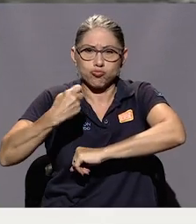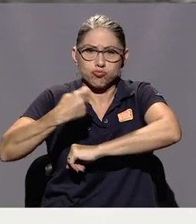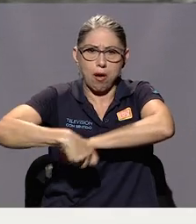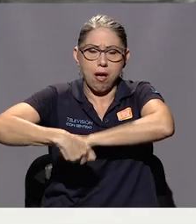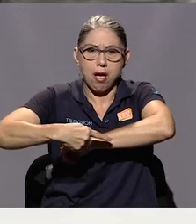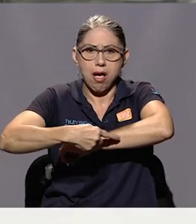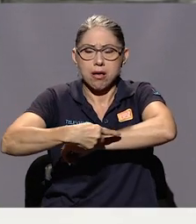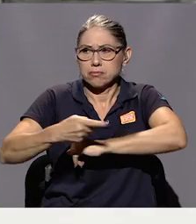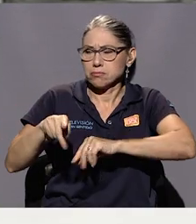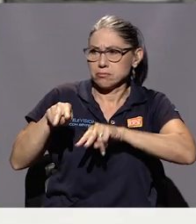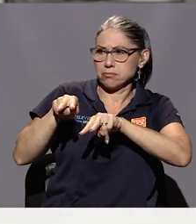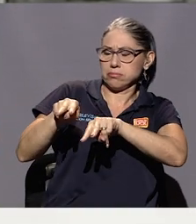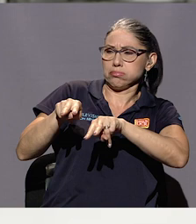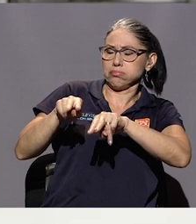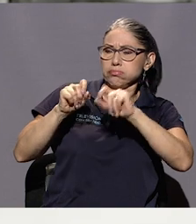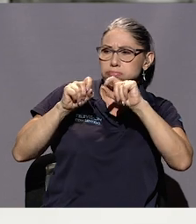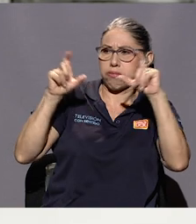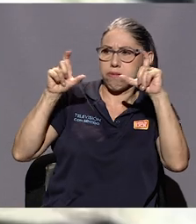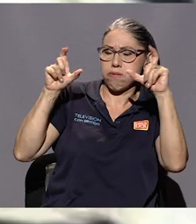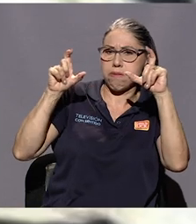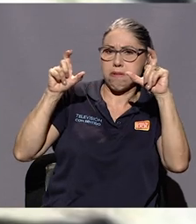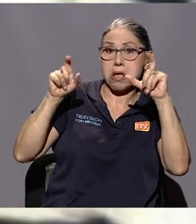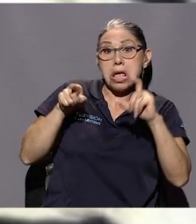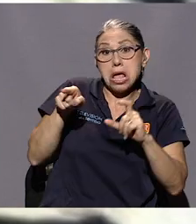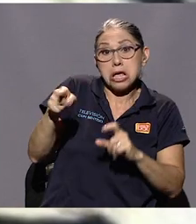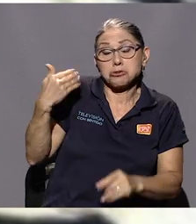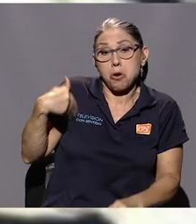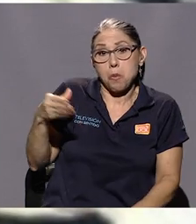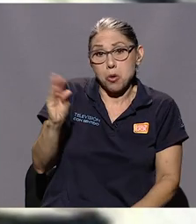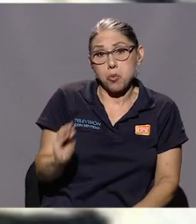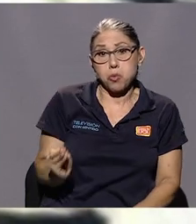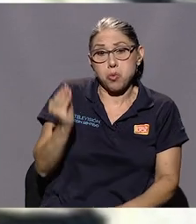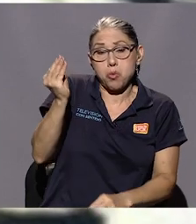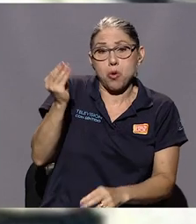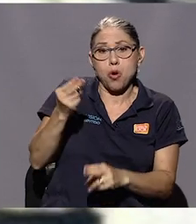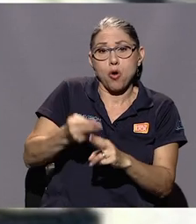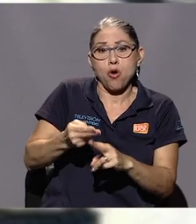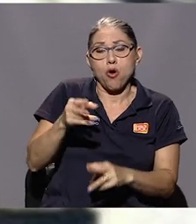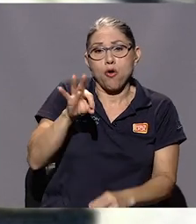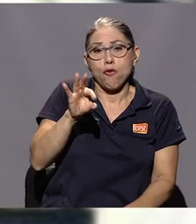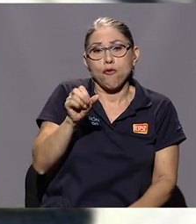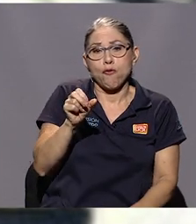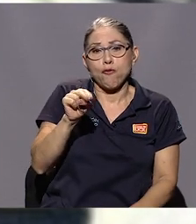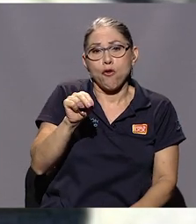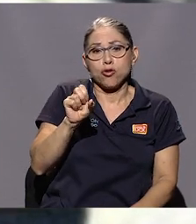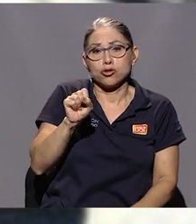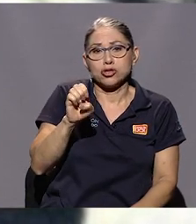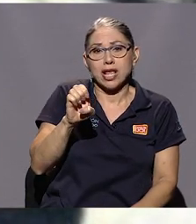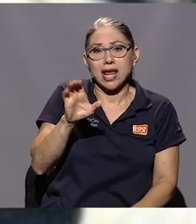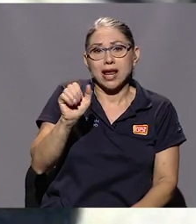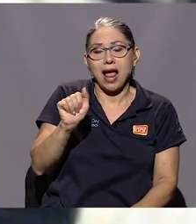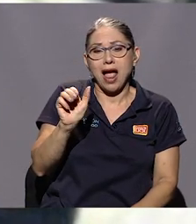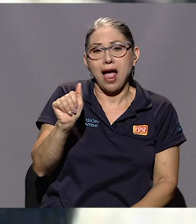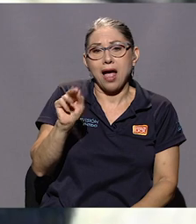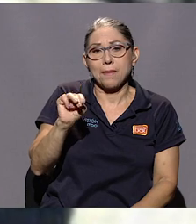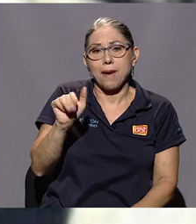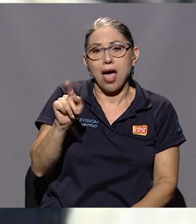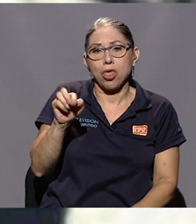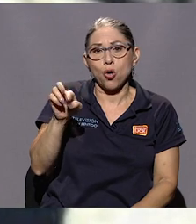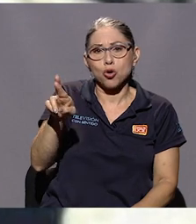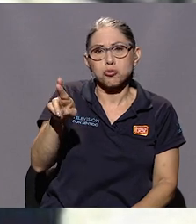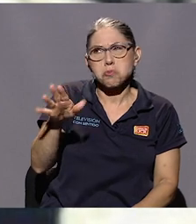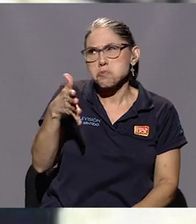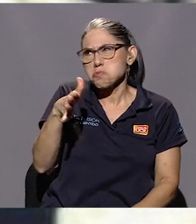total cuando ese hombre, que debe haber sido muy joven, Fonseca Amador, te debo de estar hablando